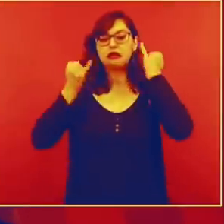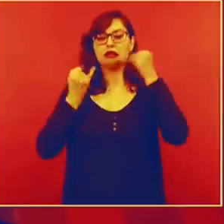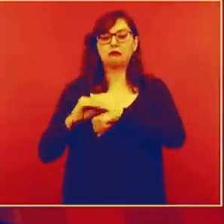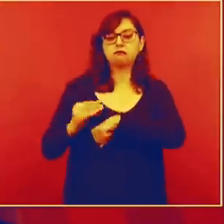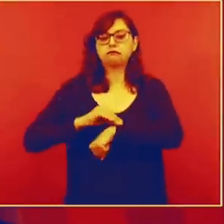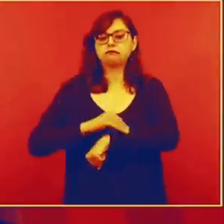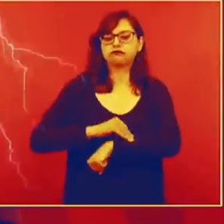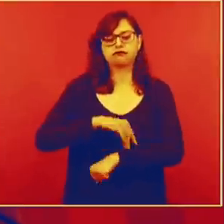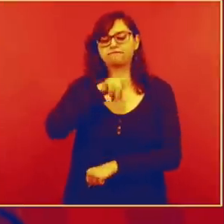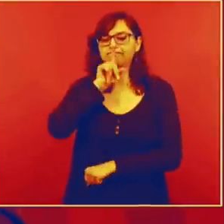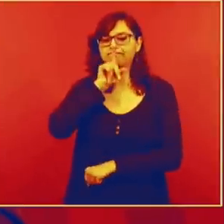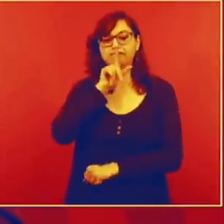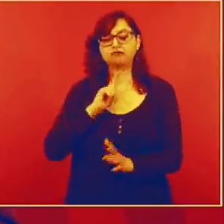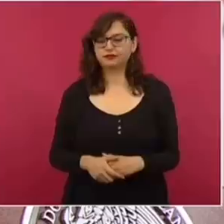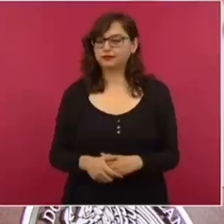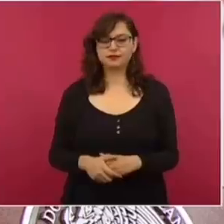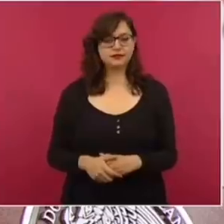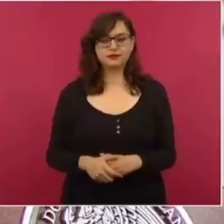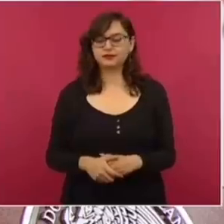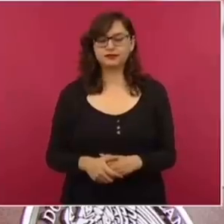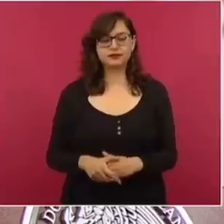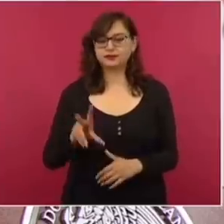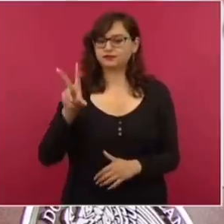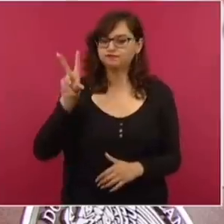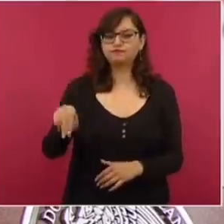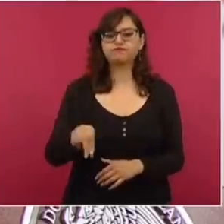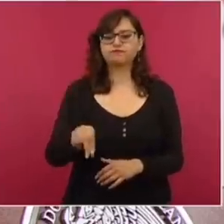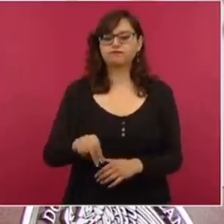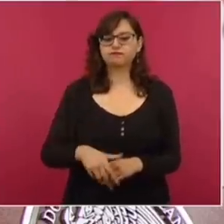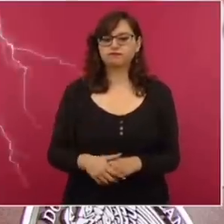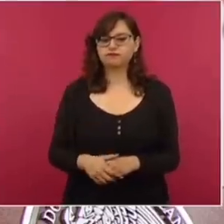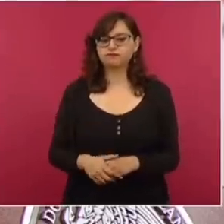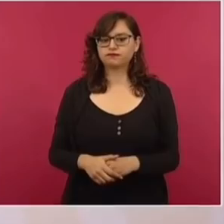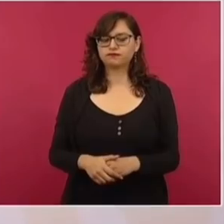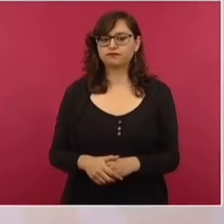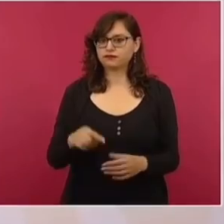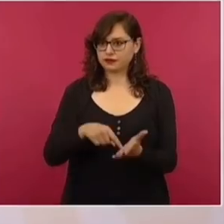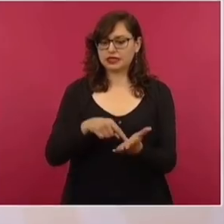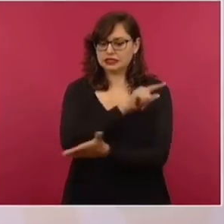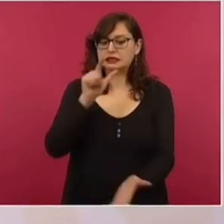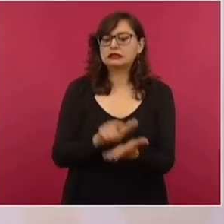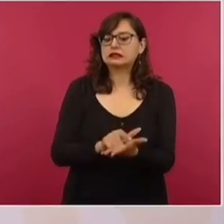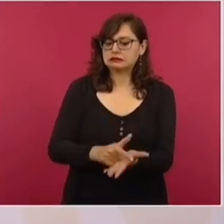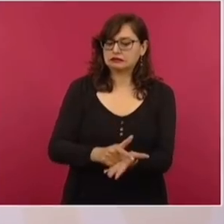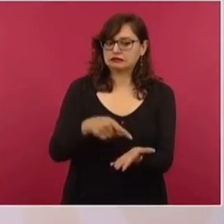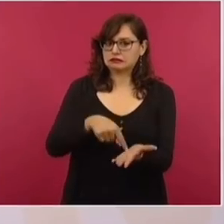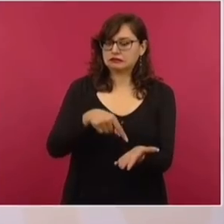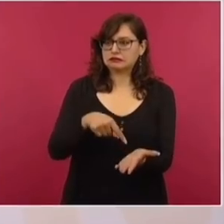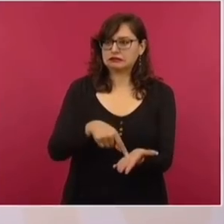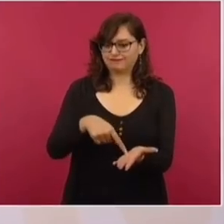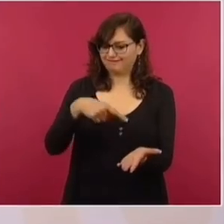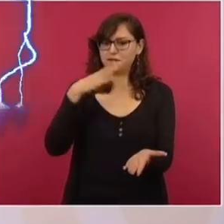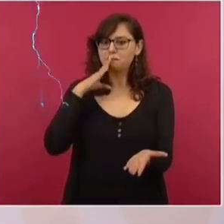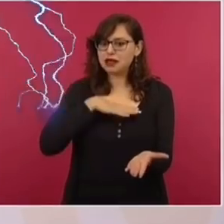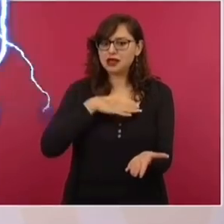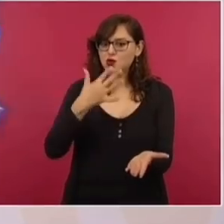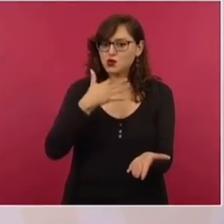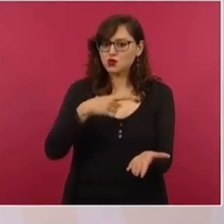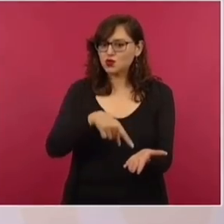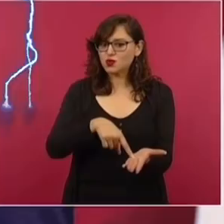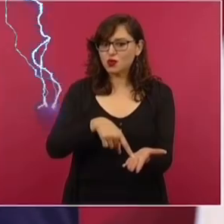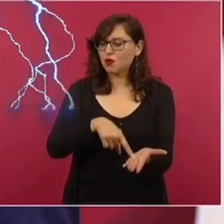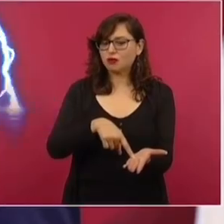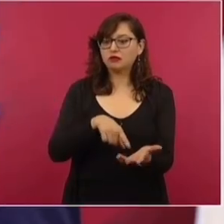de que la ley es la ley. No, lo que se va a demostrar es si son